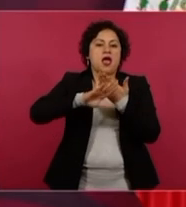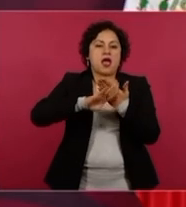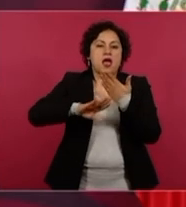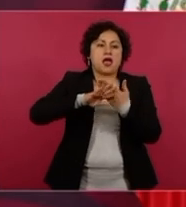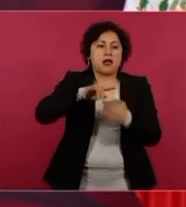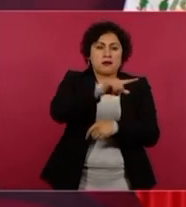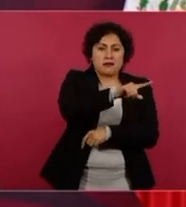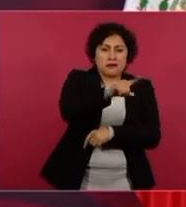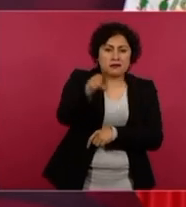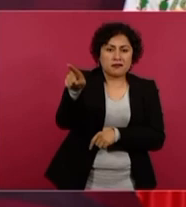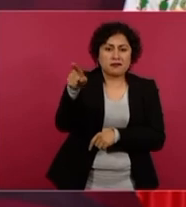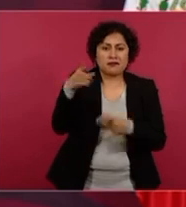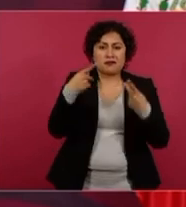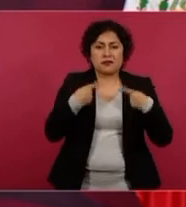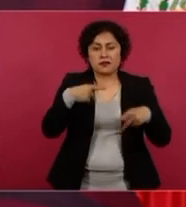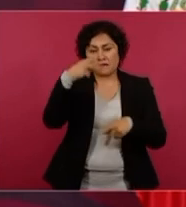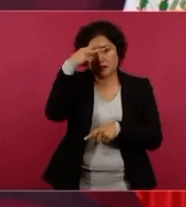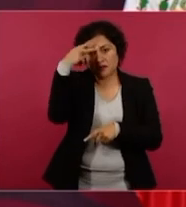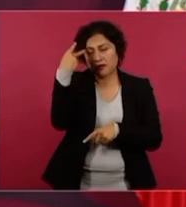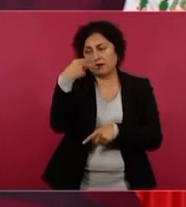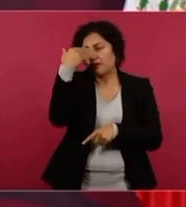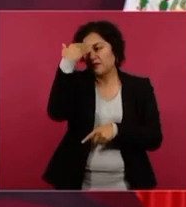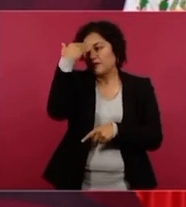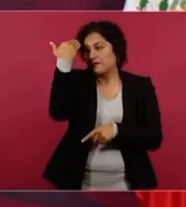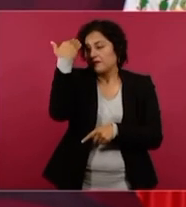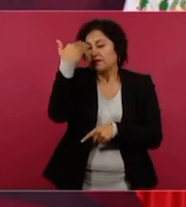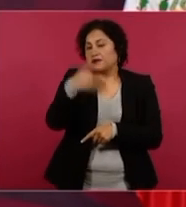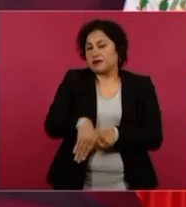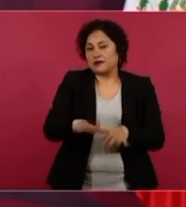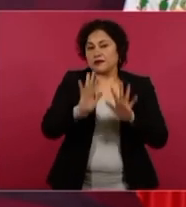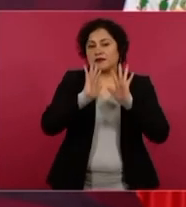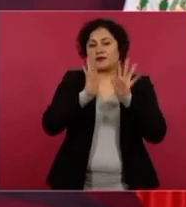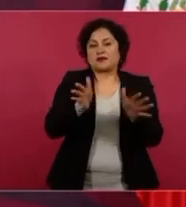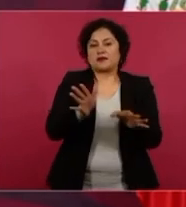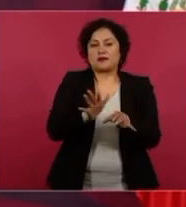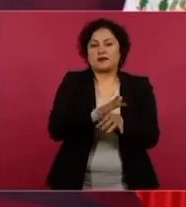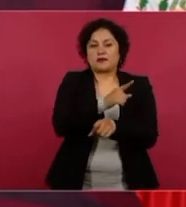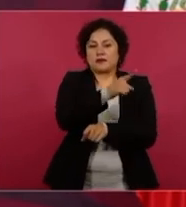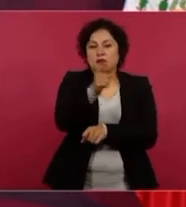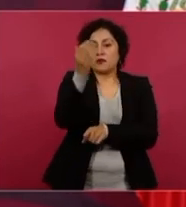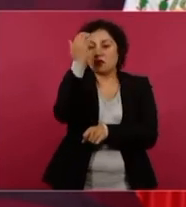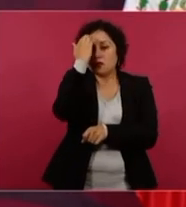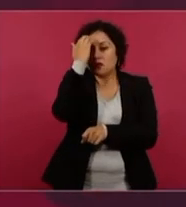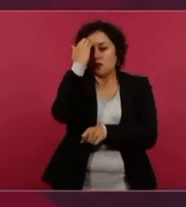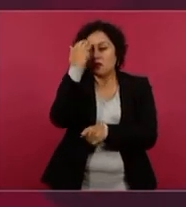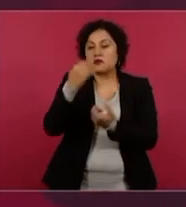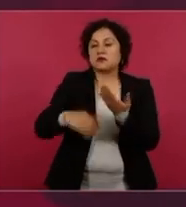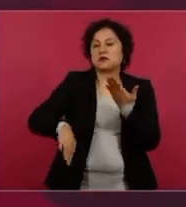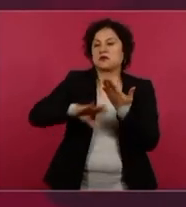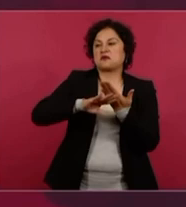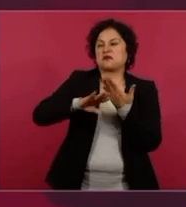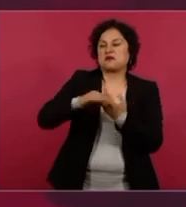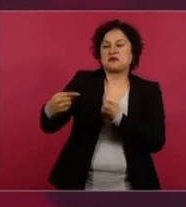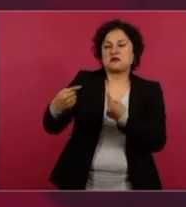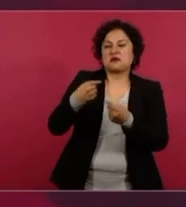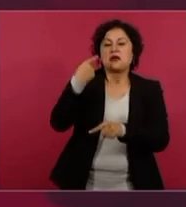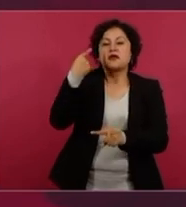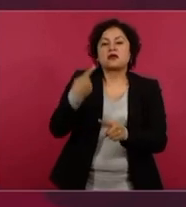por parte de periódicos, de estaciones de radio,